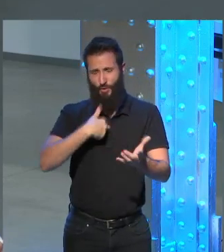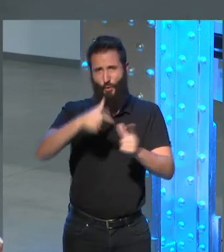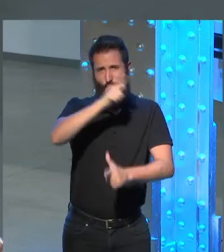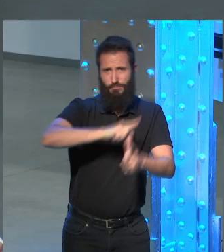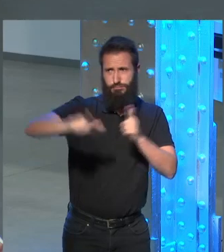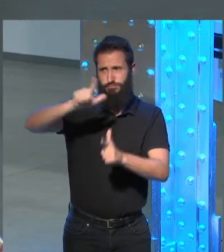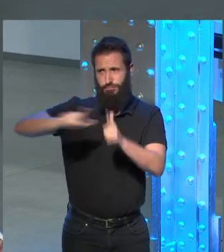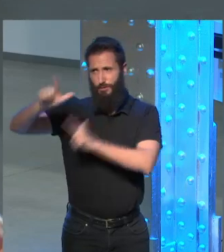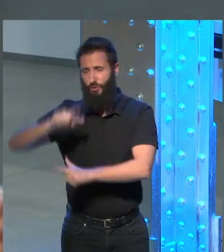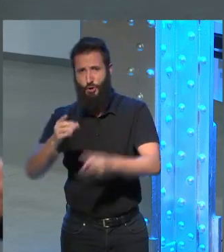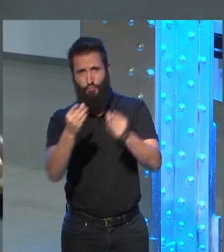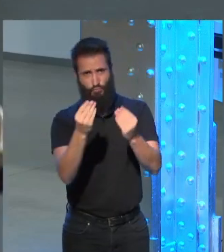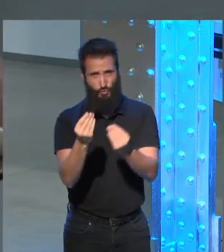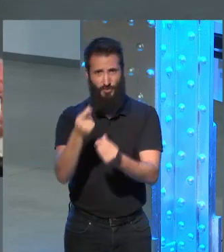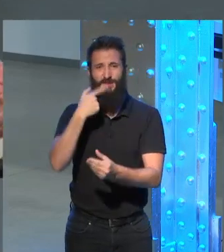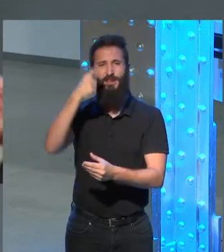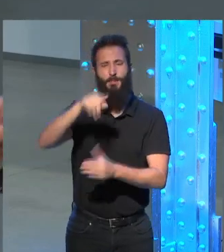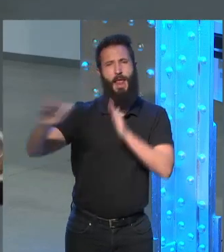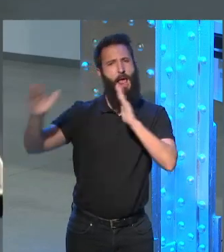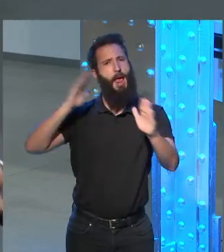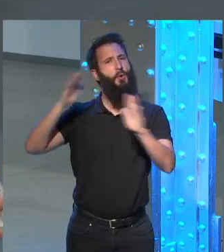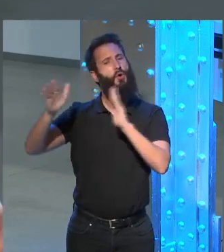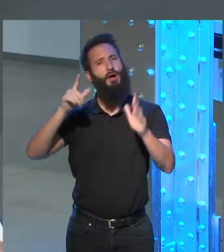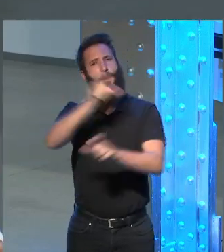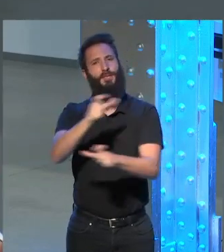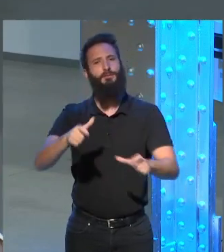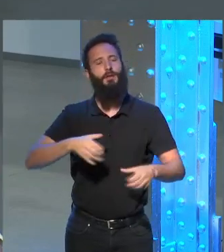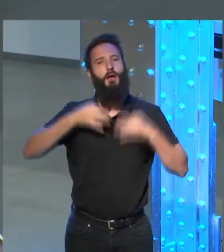ya era una época en la que la gente hablaba entonces